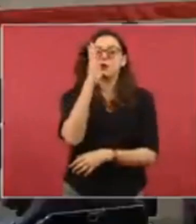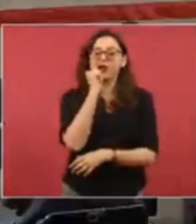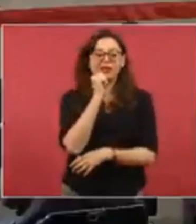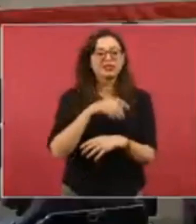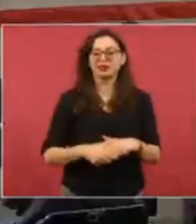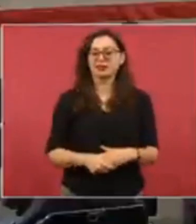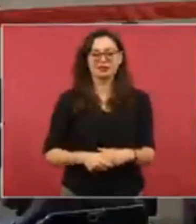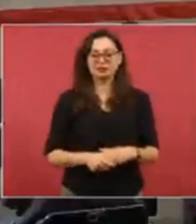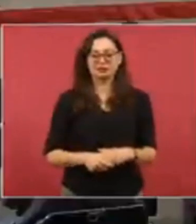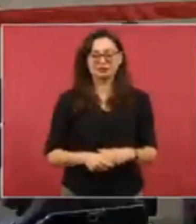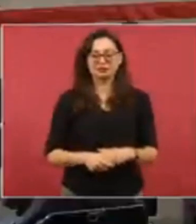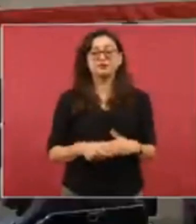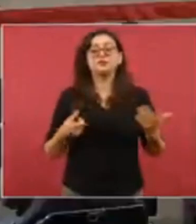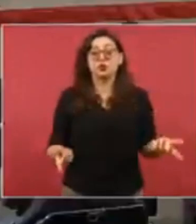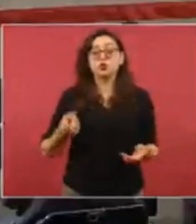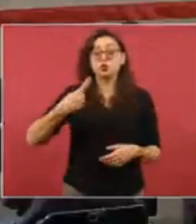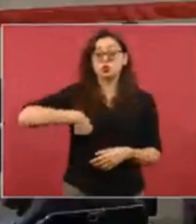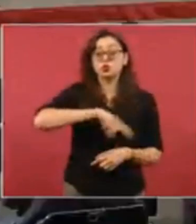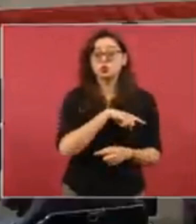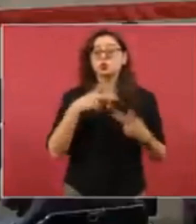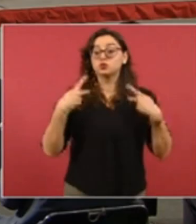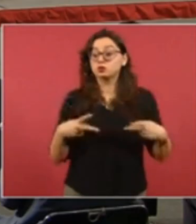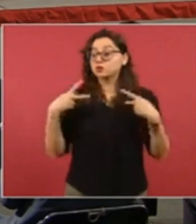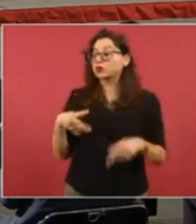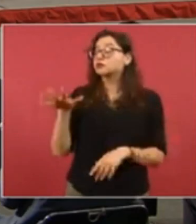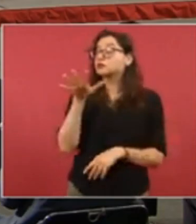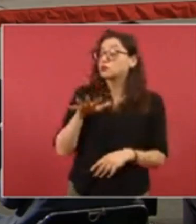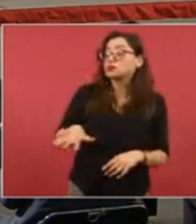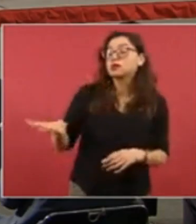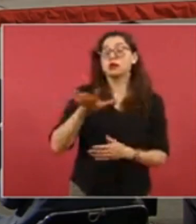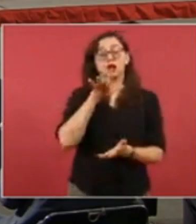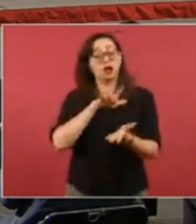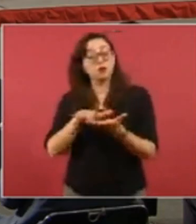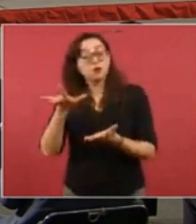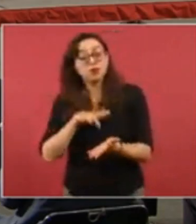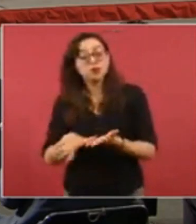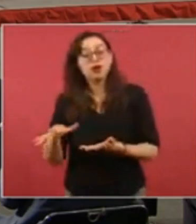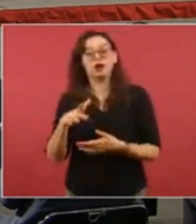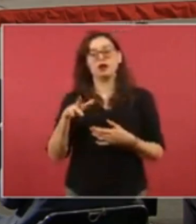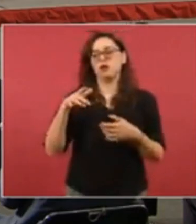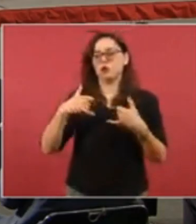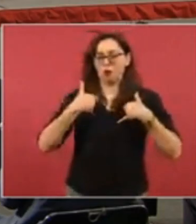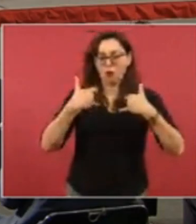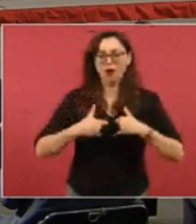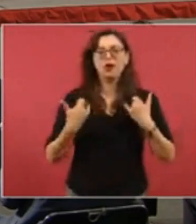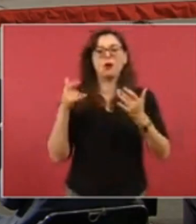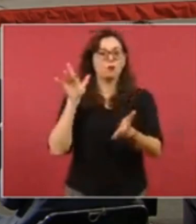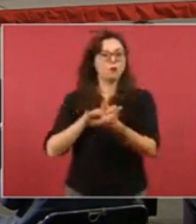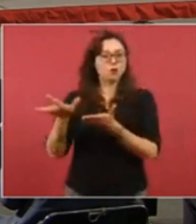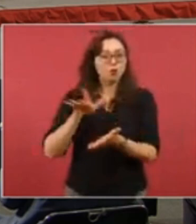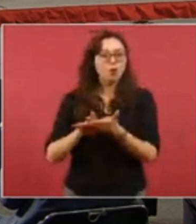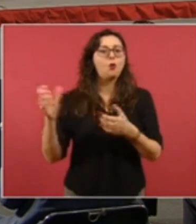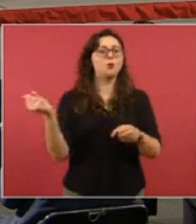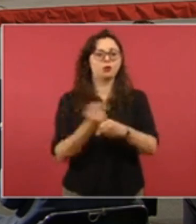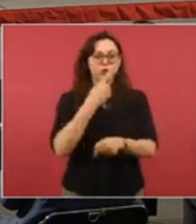apoyando a la gente de manera especial a los jóvenes que tengan oportunidad de